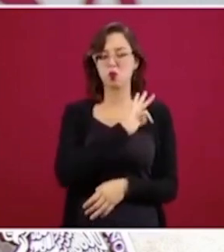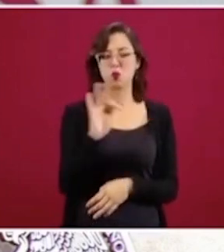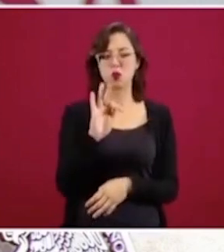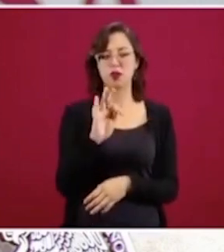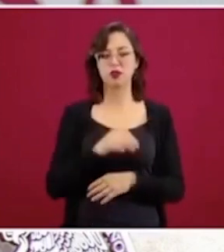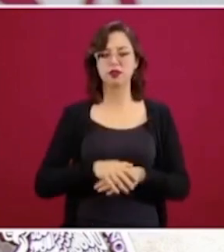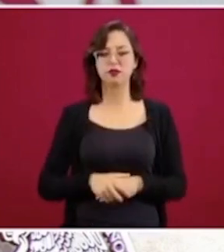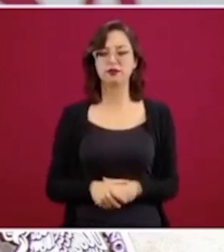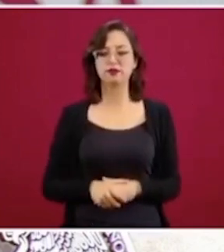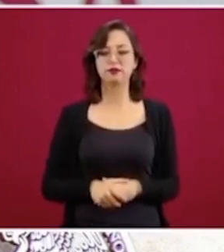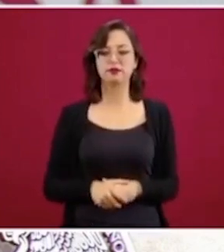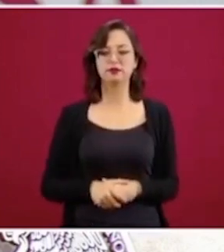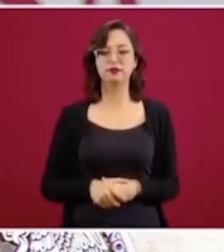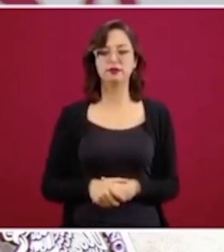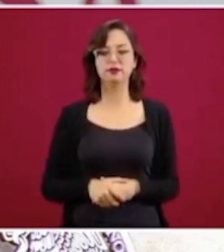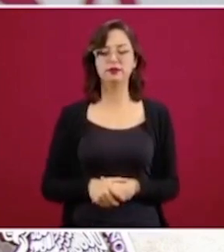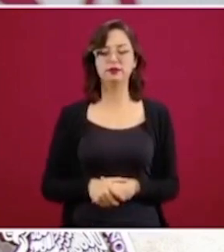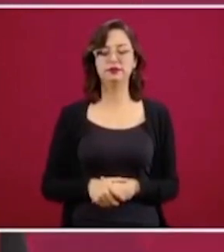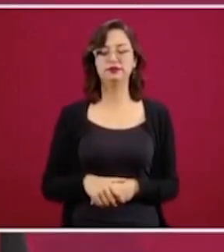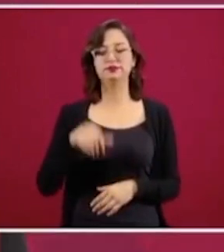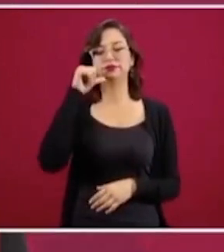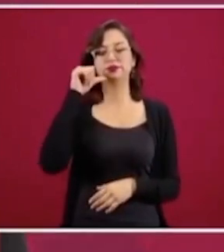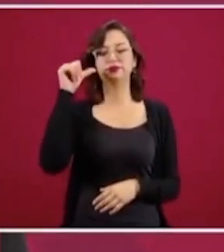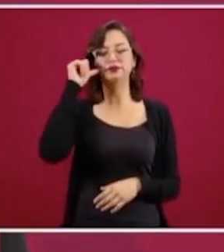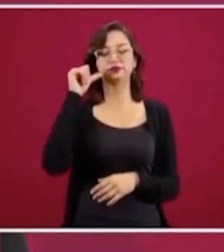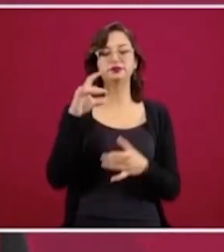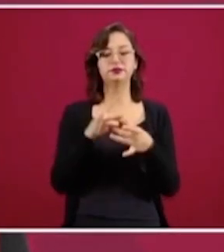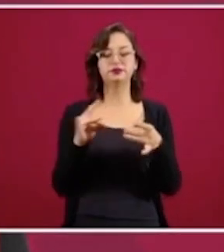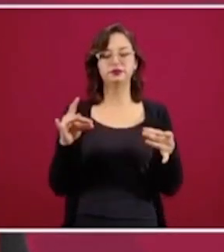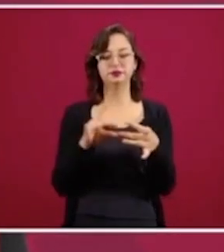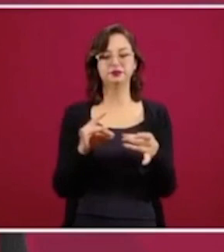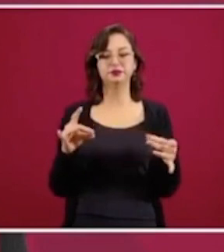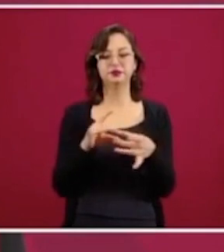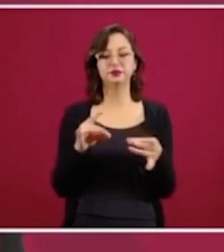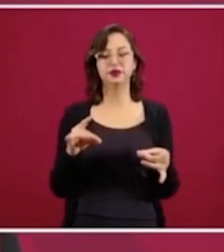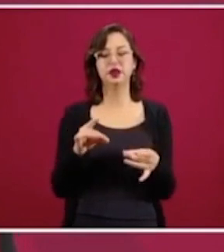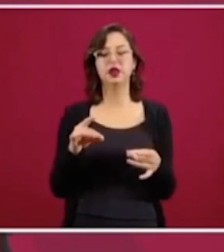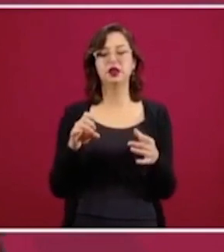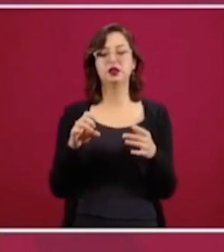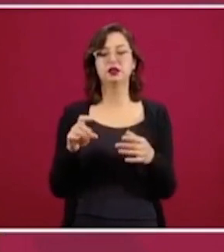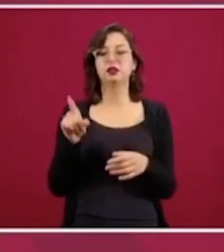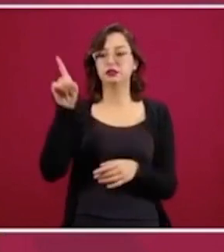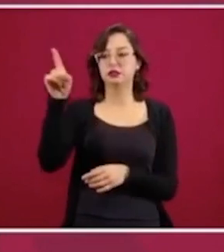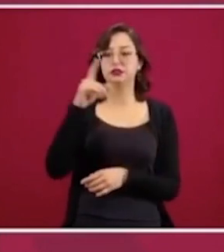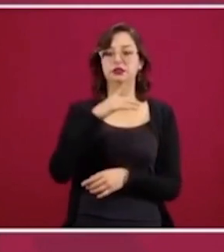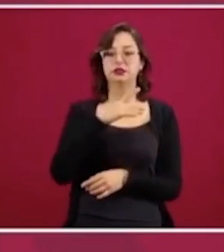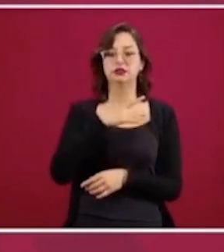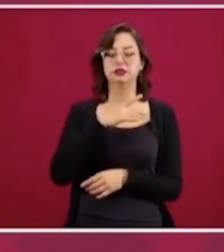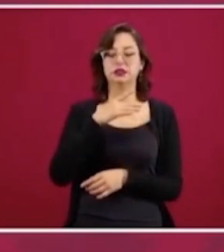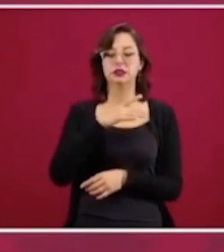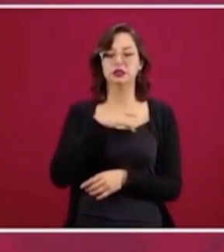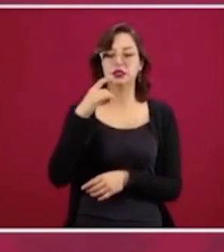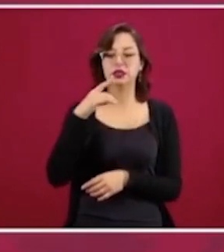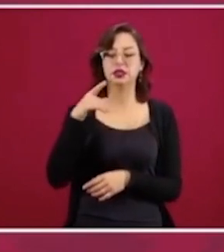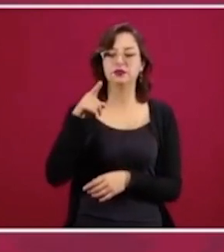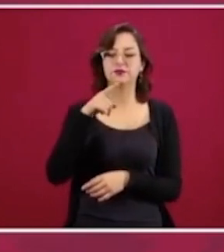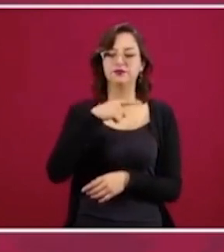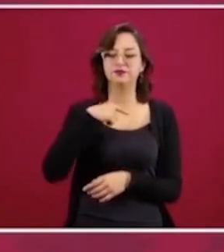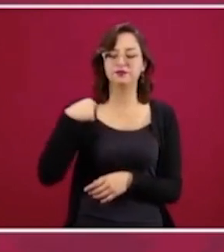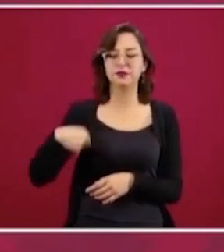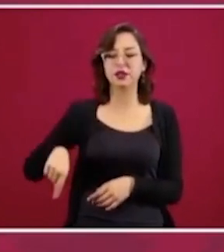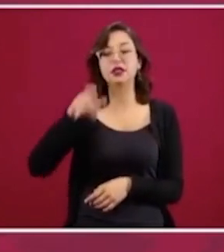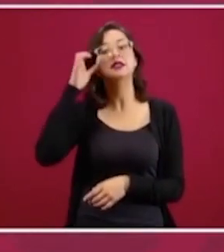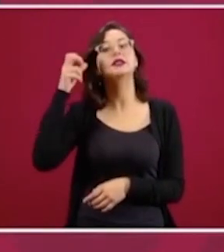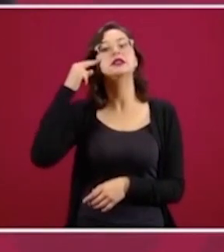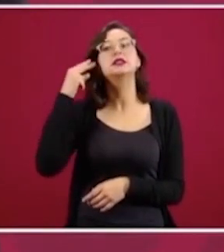hablé de eso, en el caso de China también, el presidente China